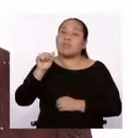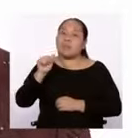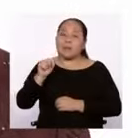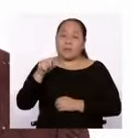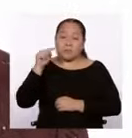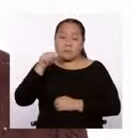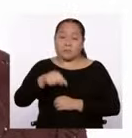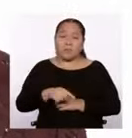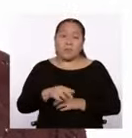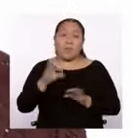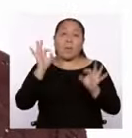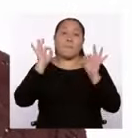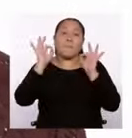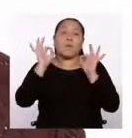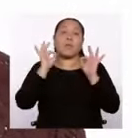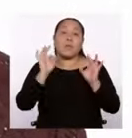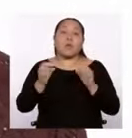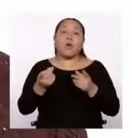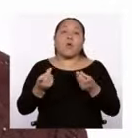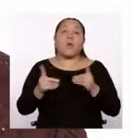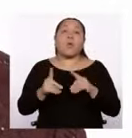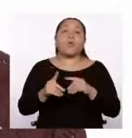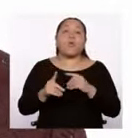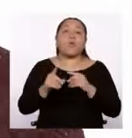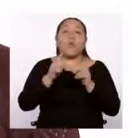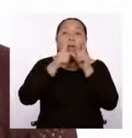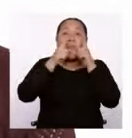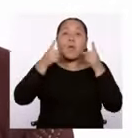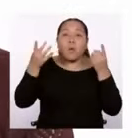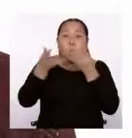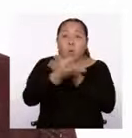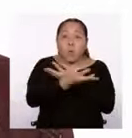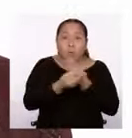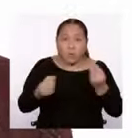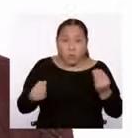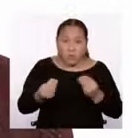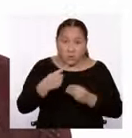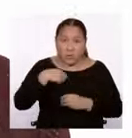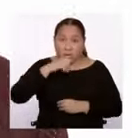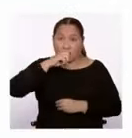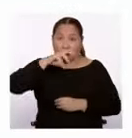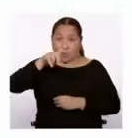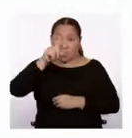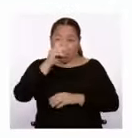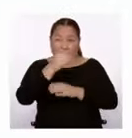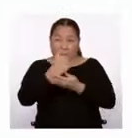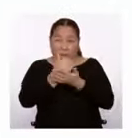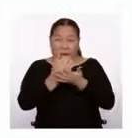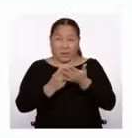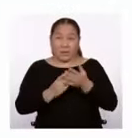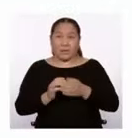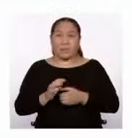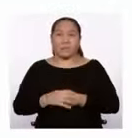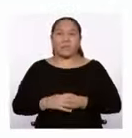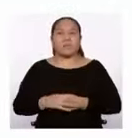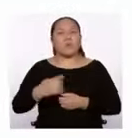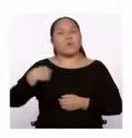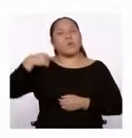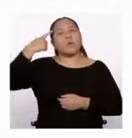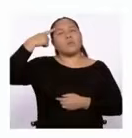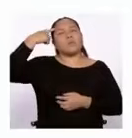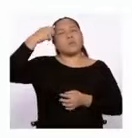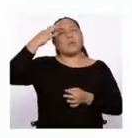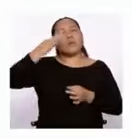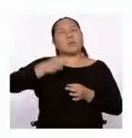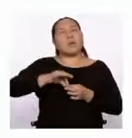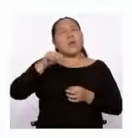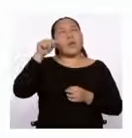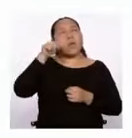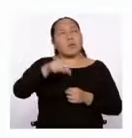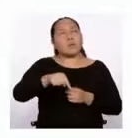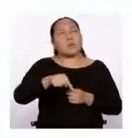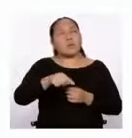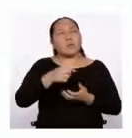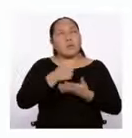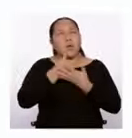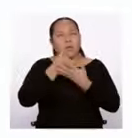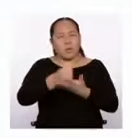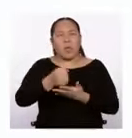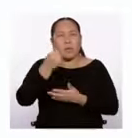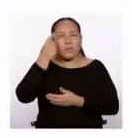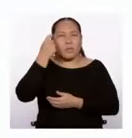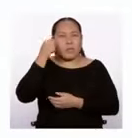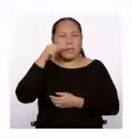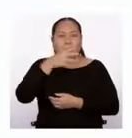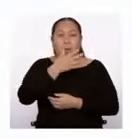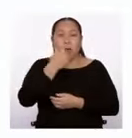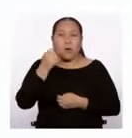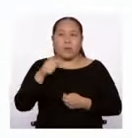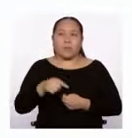en juego cuando una lengua se extingue. Les recito una estrofa, ¿sí? Creo que esto nos va a ayudar a comprender mucho